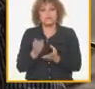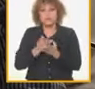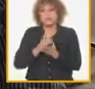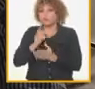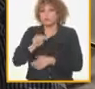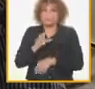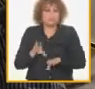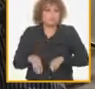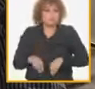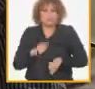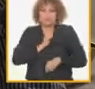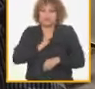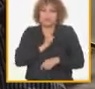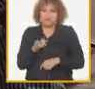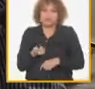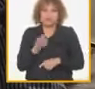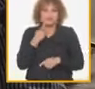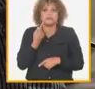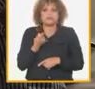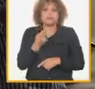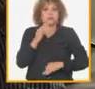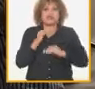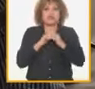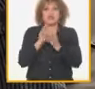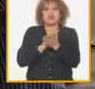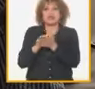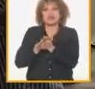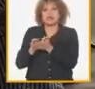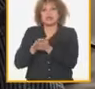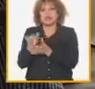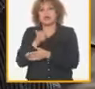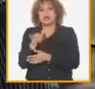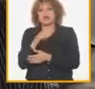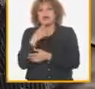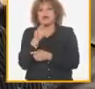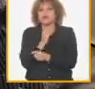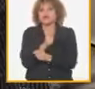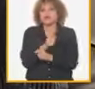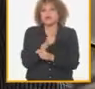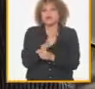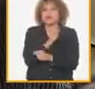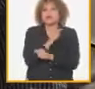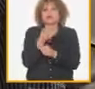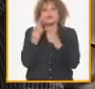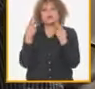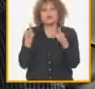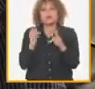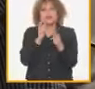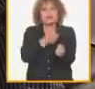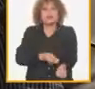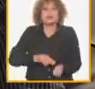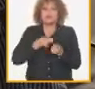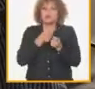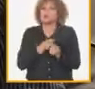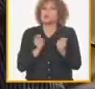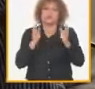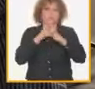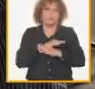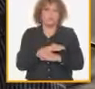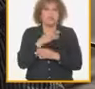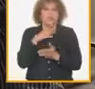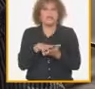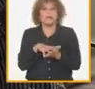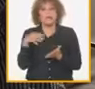politécnicos tienen plazas de sobra no se ocupan no se llenan igual pasa con la formación de profesionales en la agricultura hay que ver que las